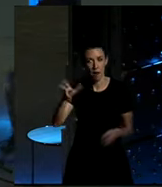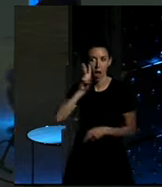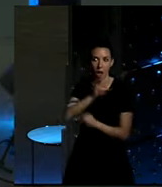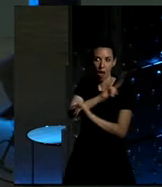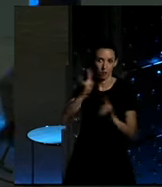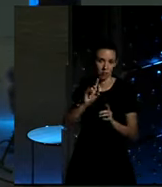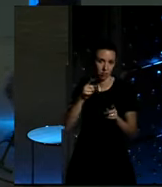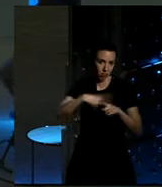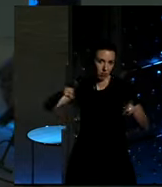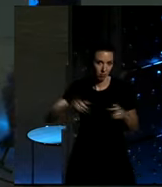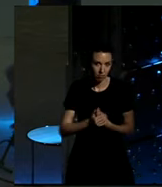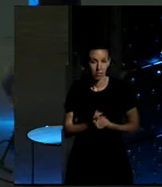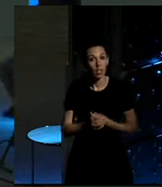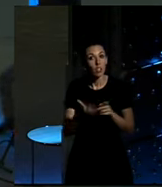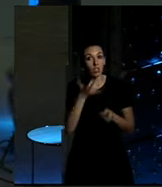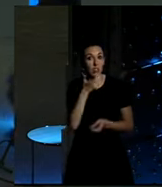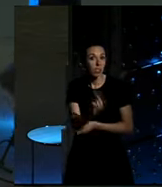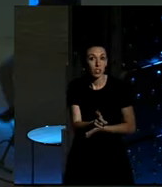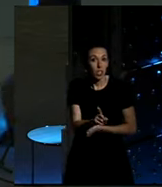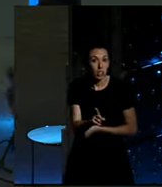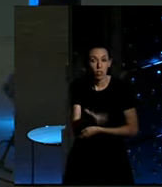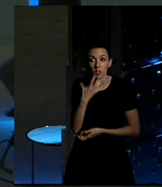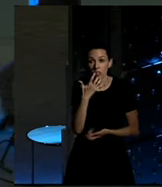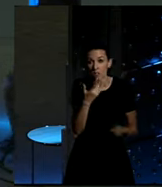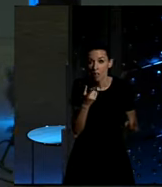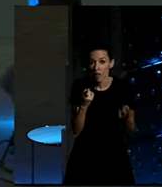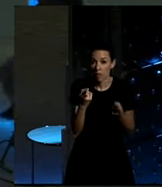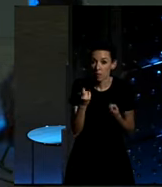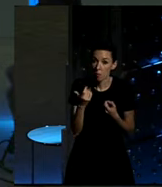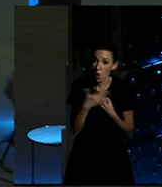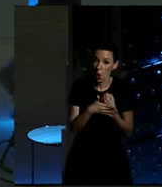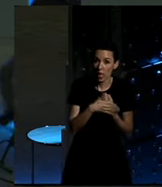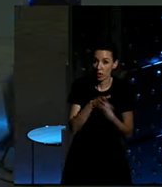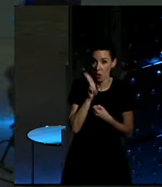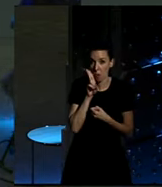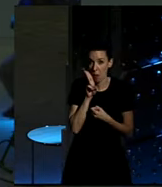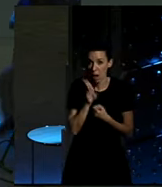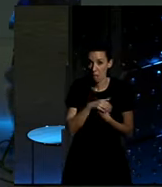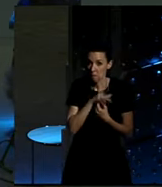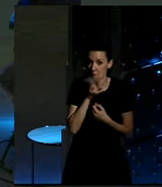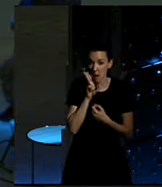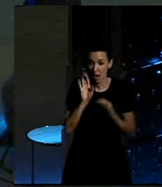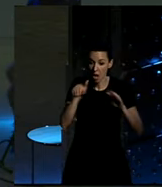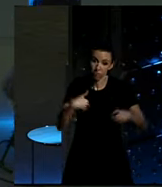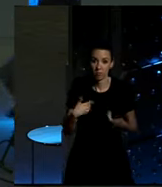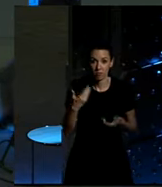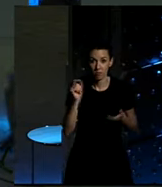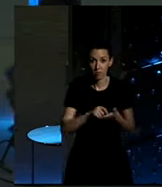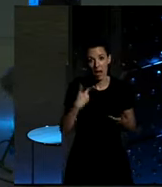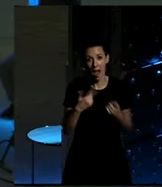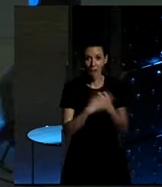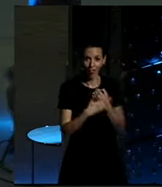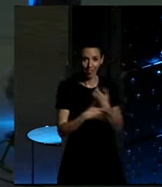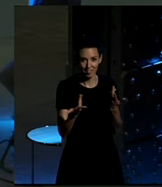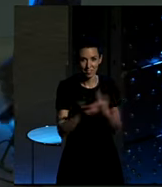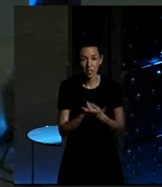Claro, sí, y si no, pues si necesitamos un poco los cariños de mamá, pues nos volvemos a que nos los dé. Y si el